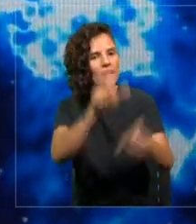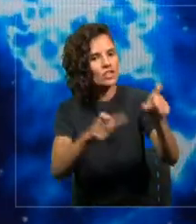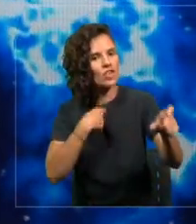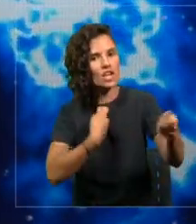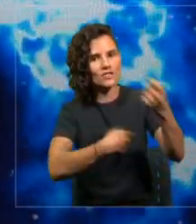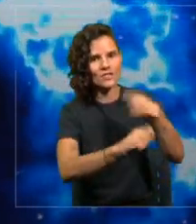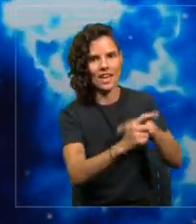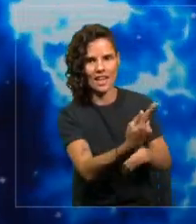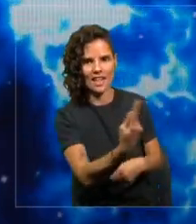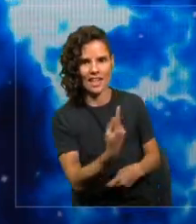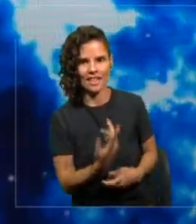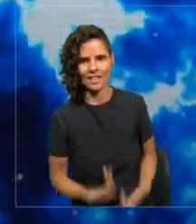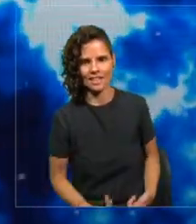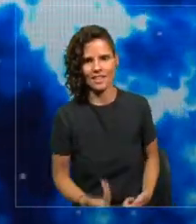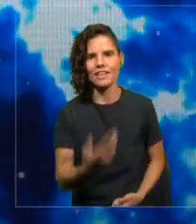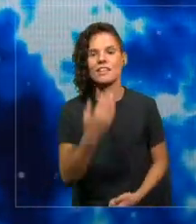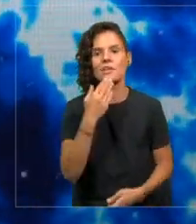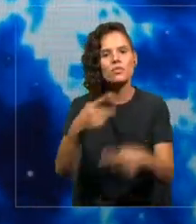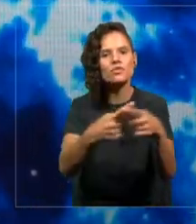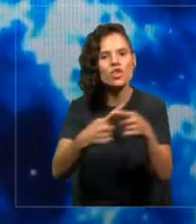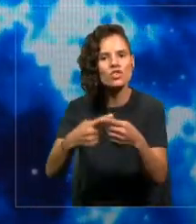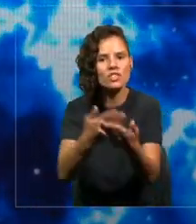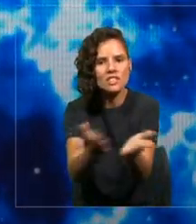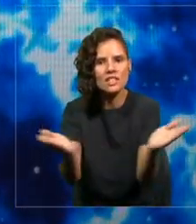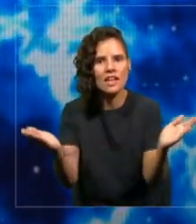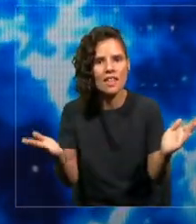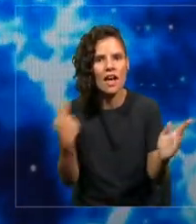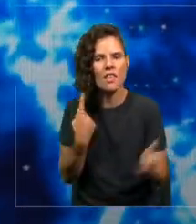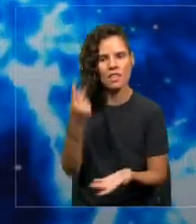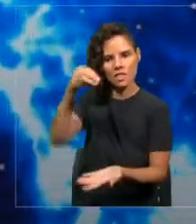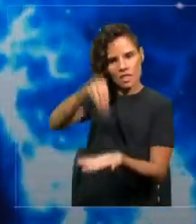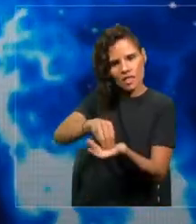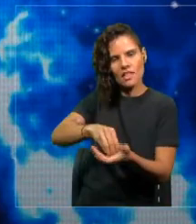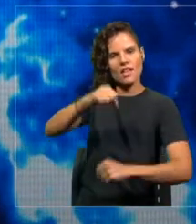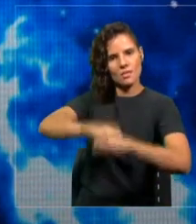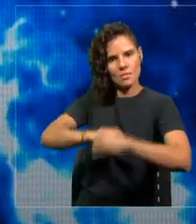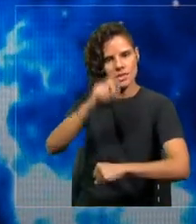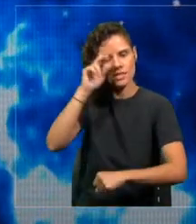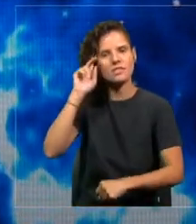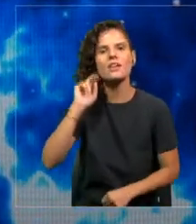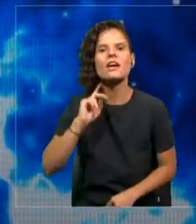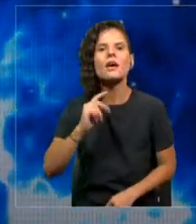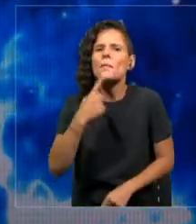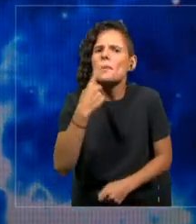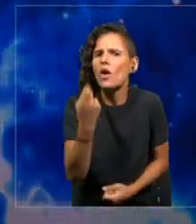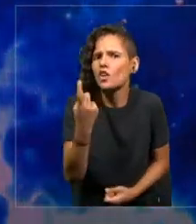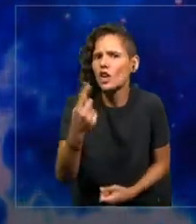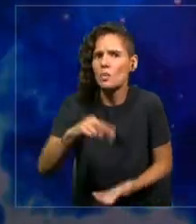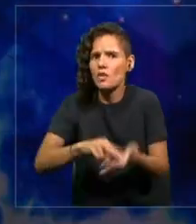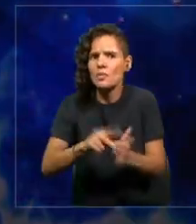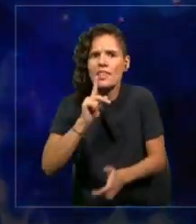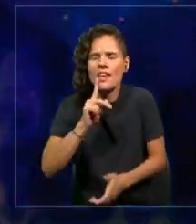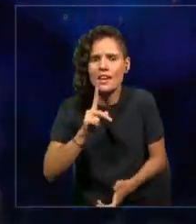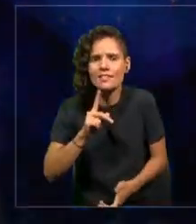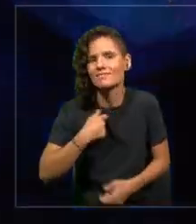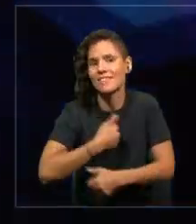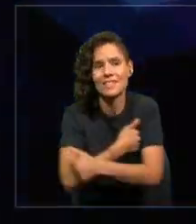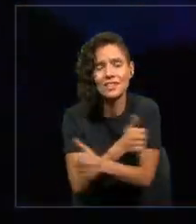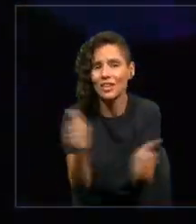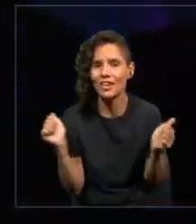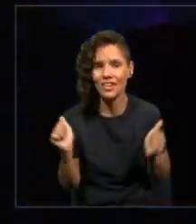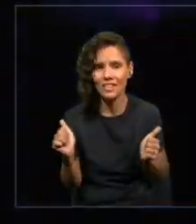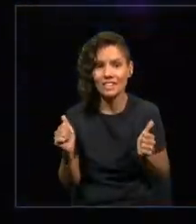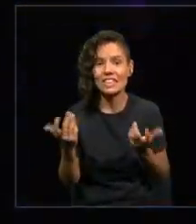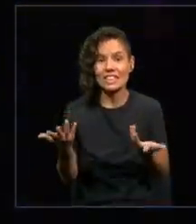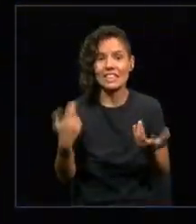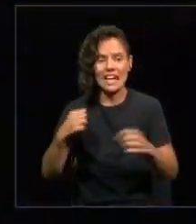incluye la sociedad en la que operas. Por eso cuando digo ¿de quién es el problema? El problema es de todos nosotros y las